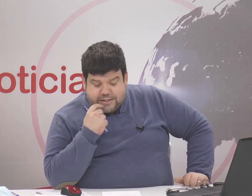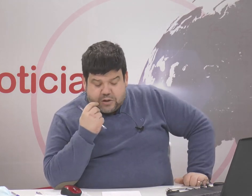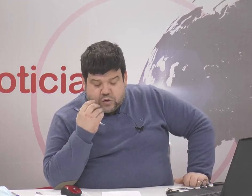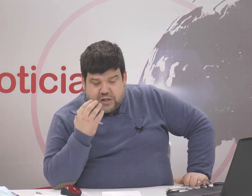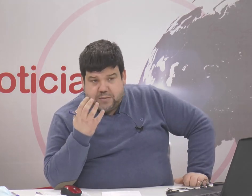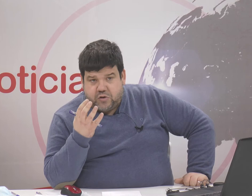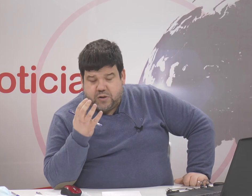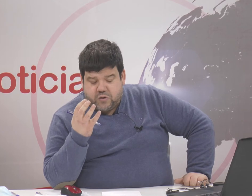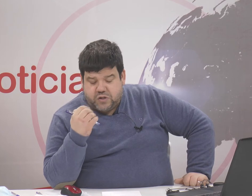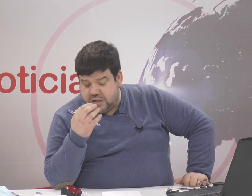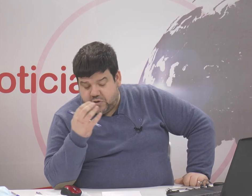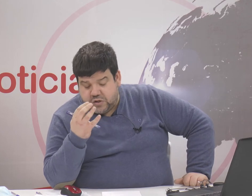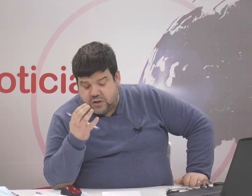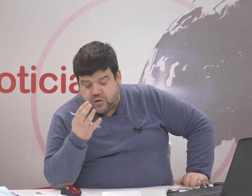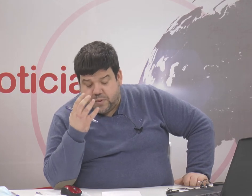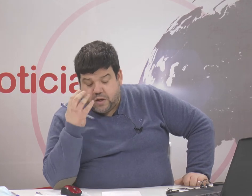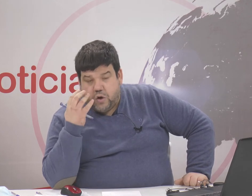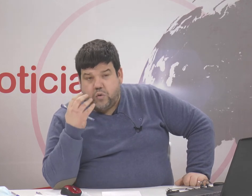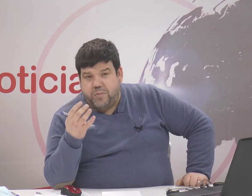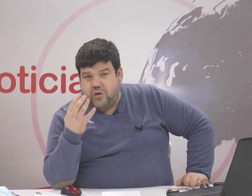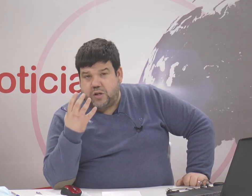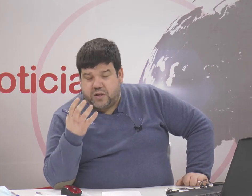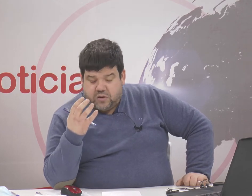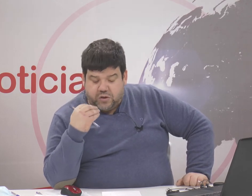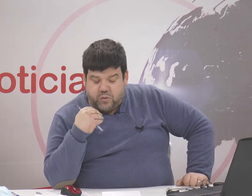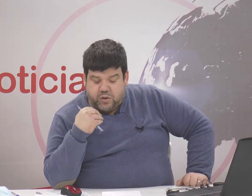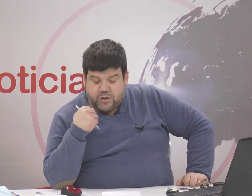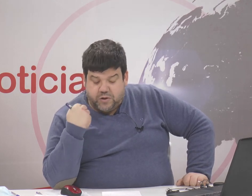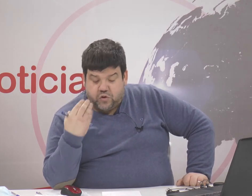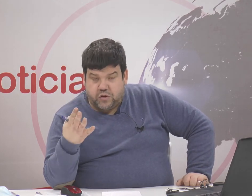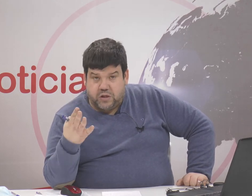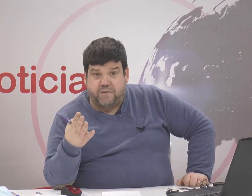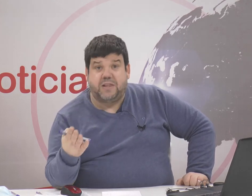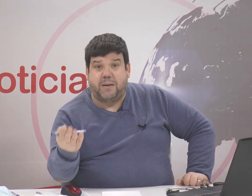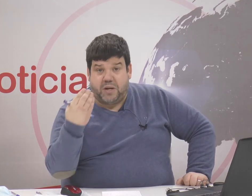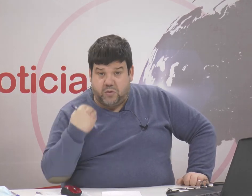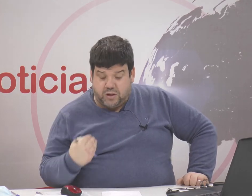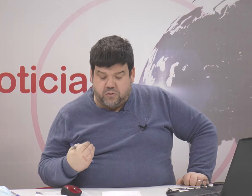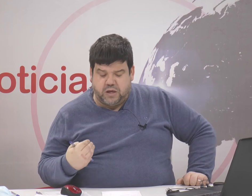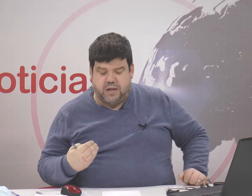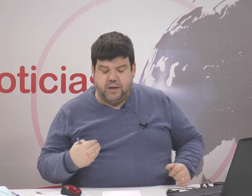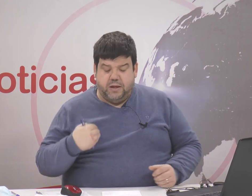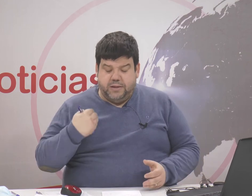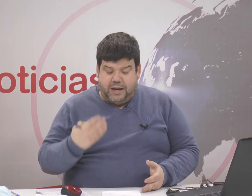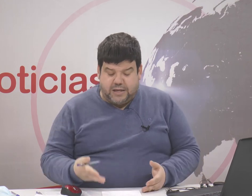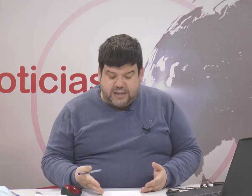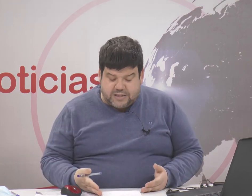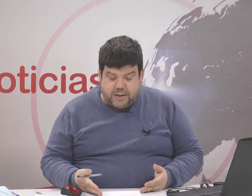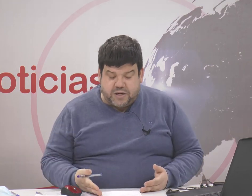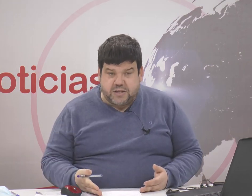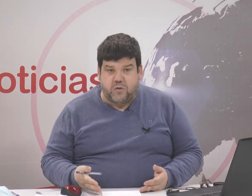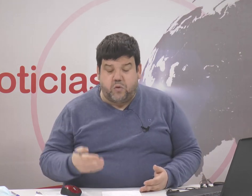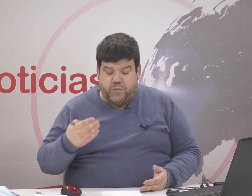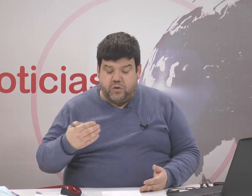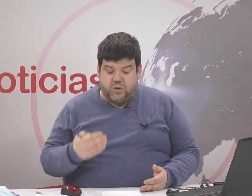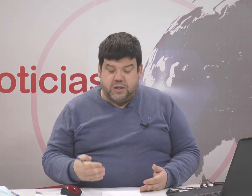de esos siete millones de dosis siete millones seiscientos mil un millón trescientos cincuenta cuatro mil ochocientos veinte han venido a Andalucía de las que ya se